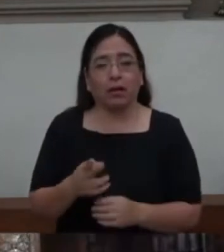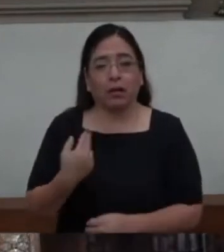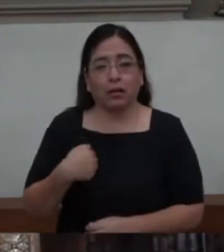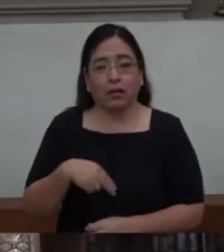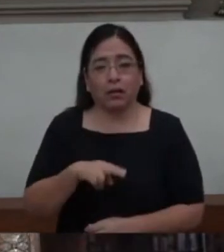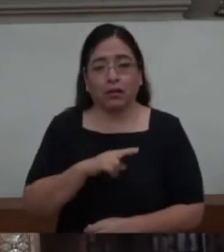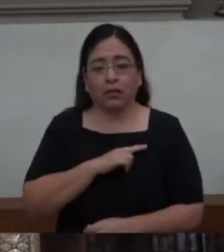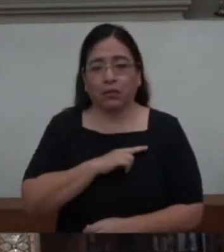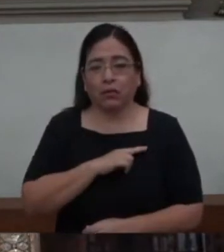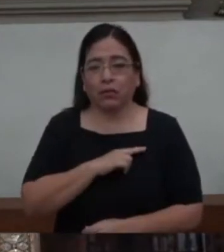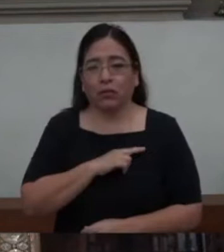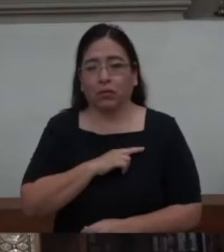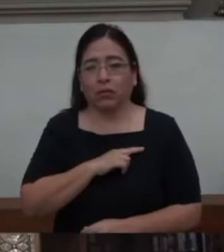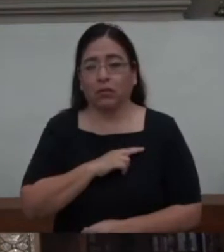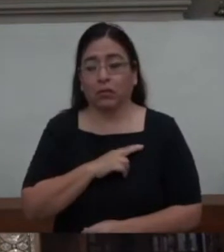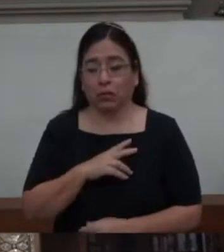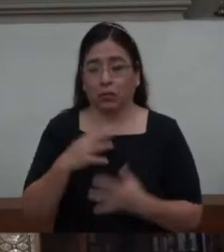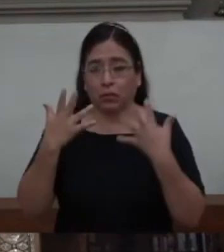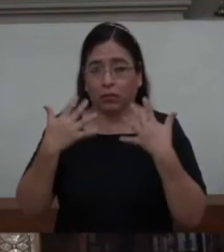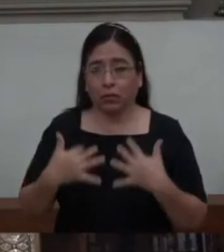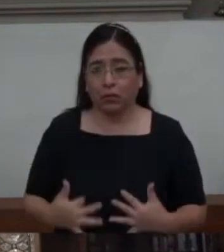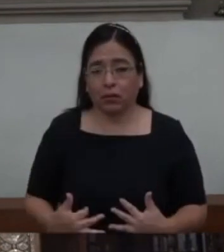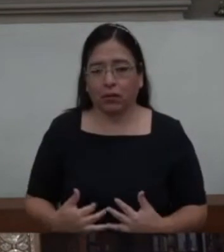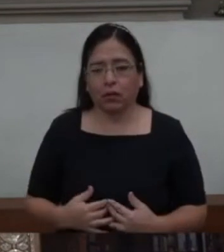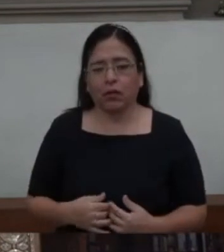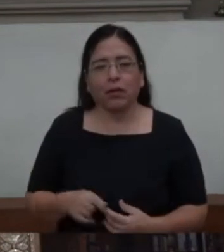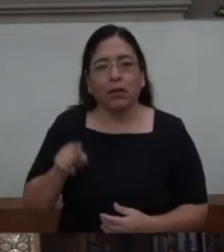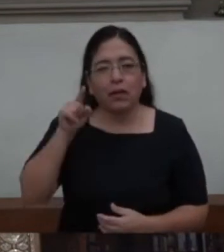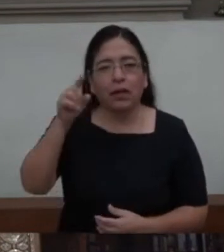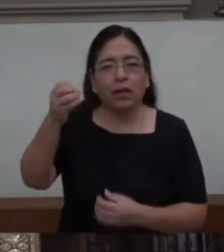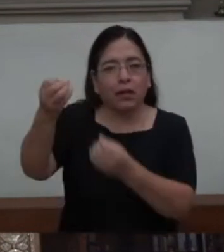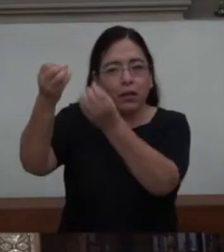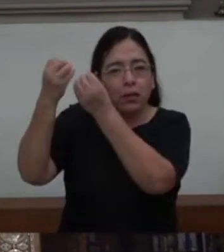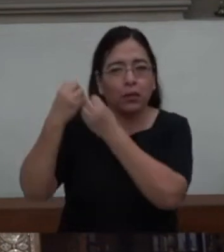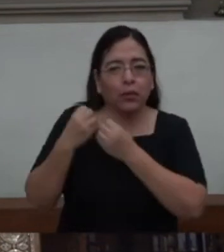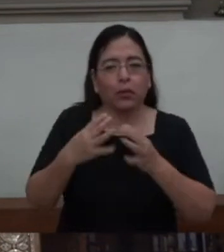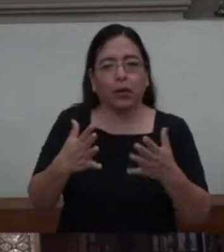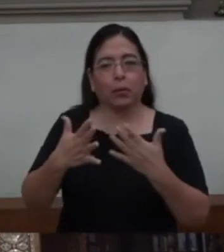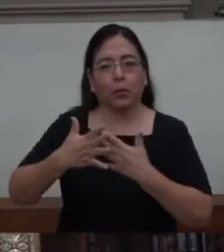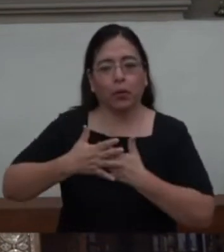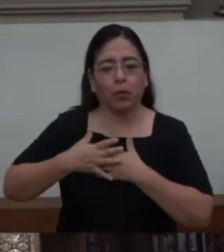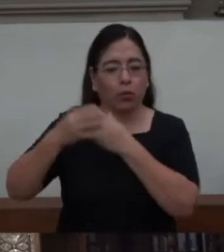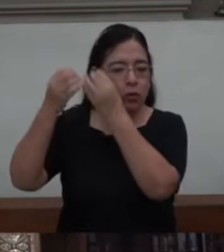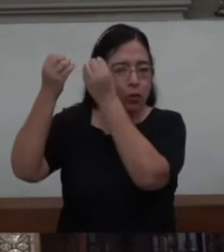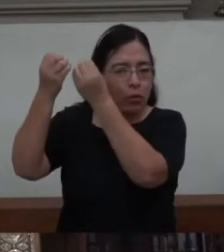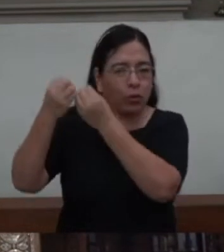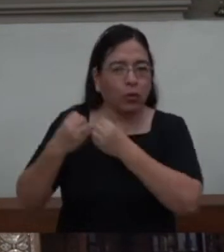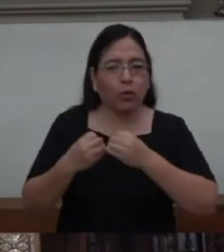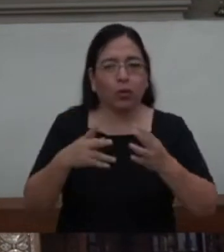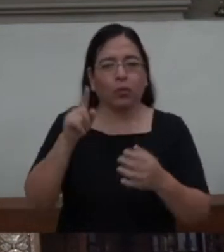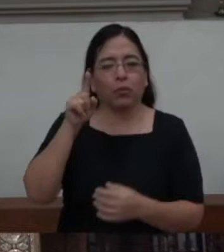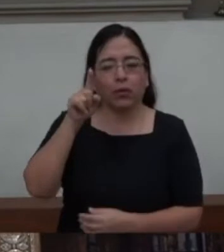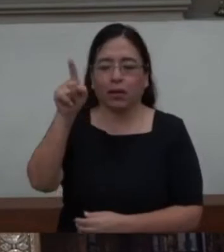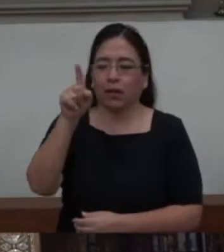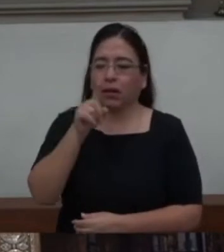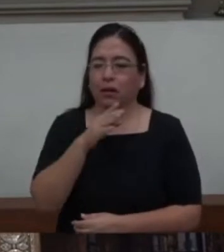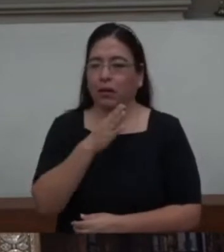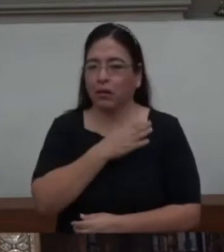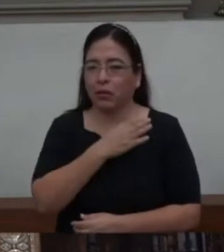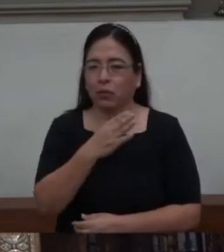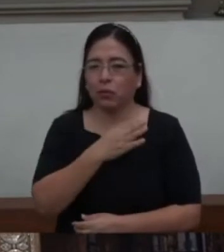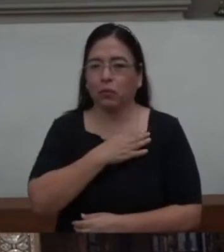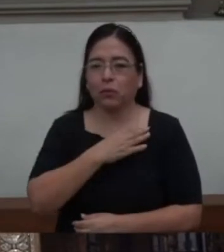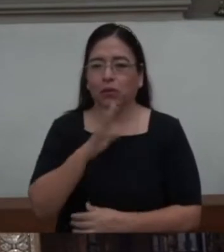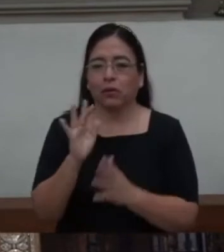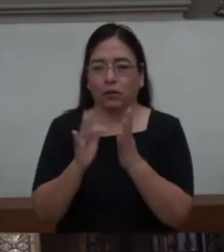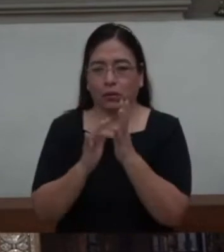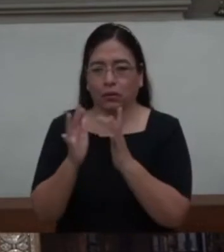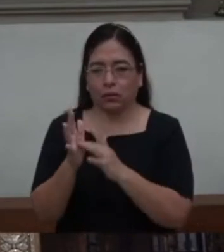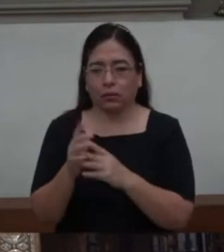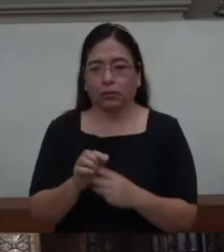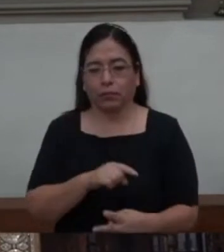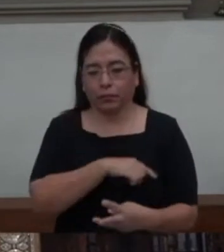segunda